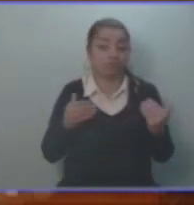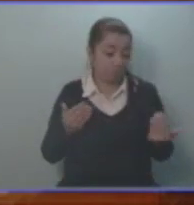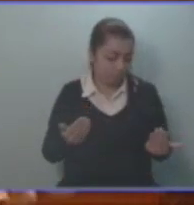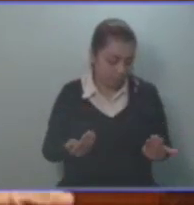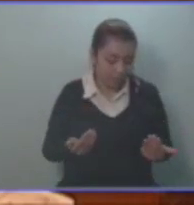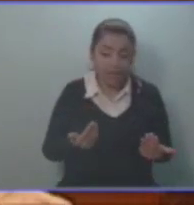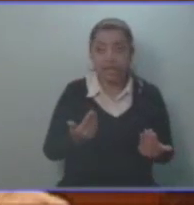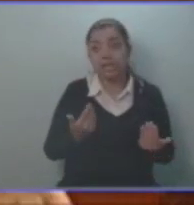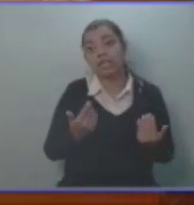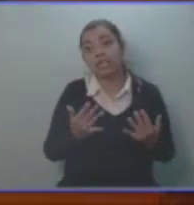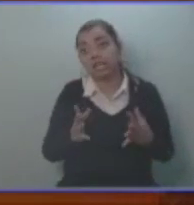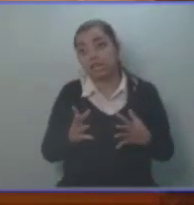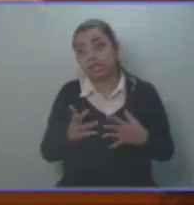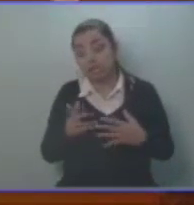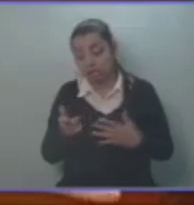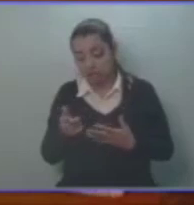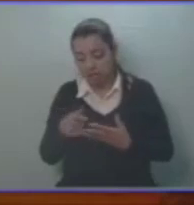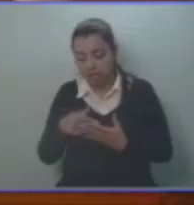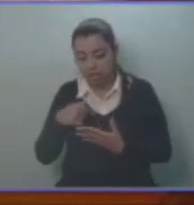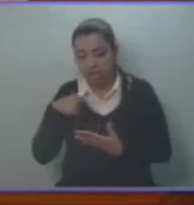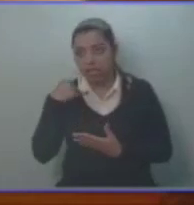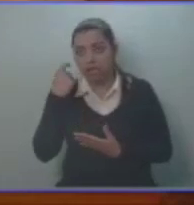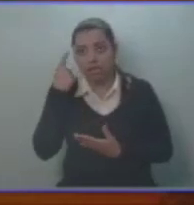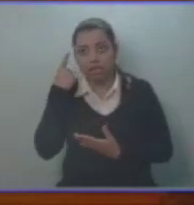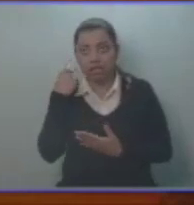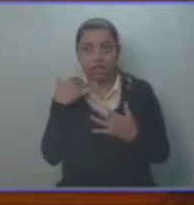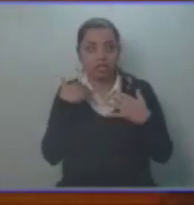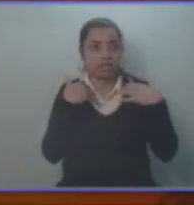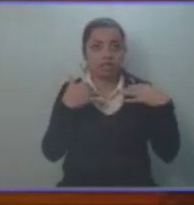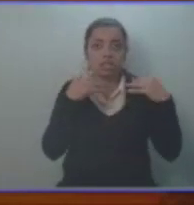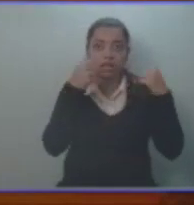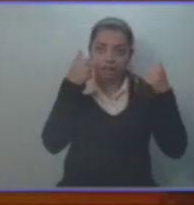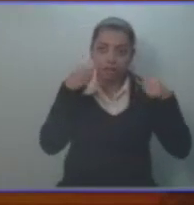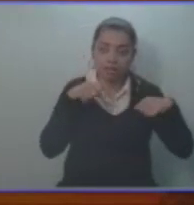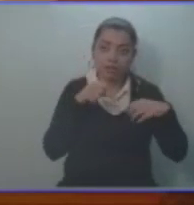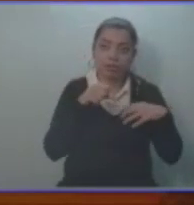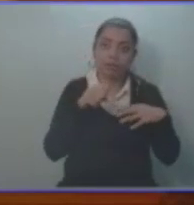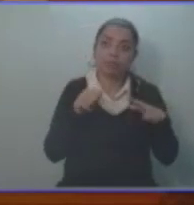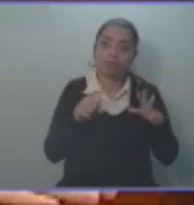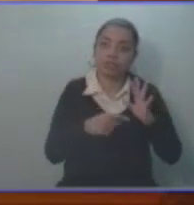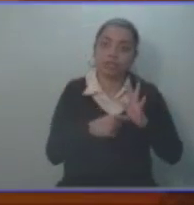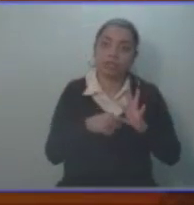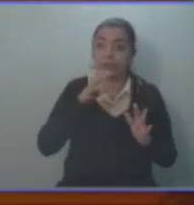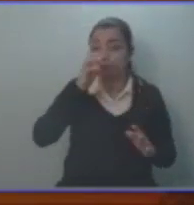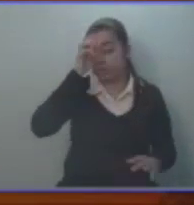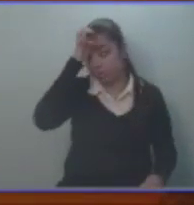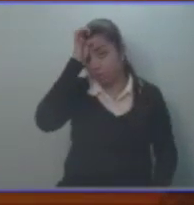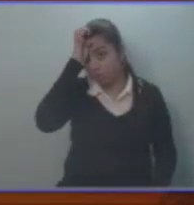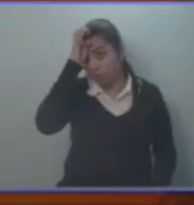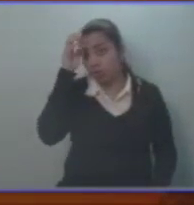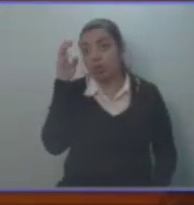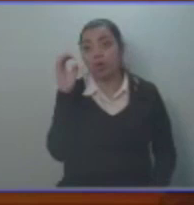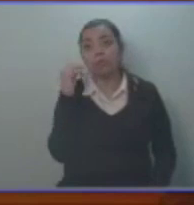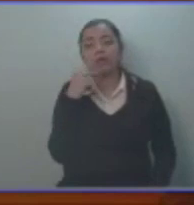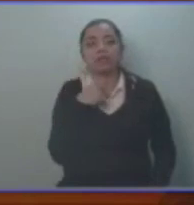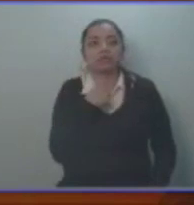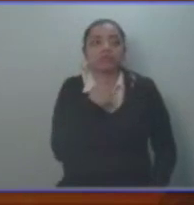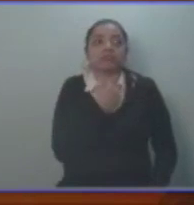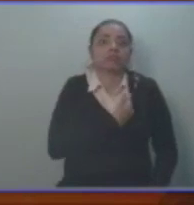esté frente a un vicio del consentimiento del Pleno en representación del pueblo entero por error o por culpa,